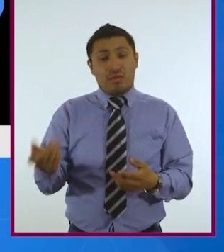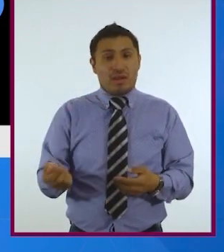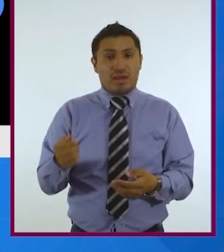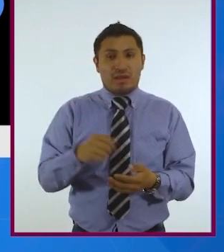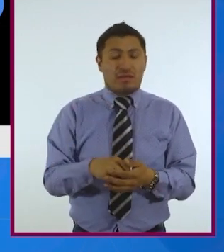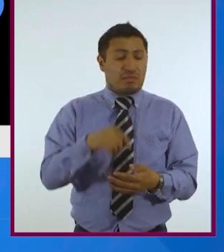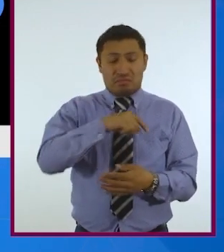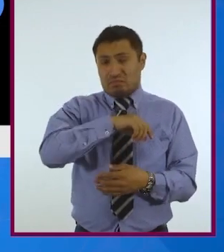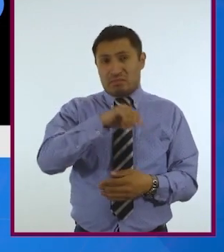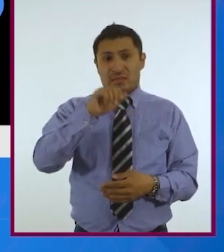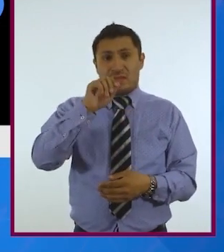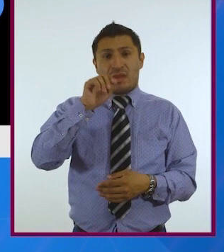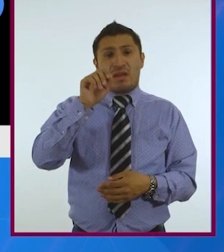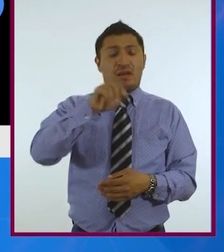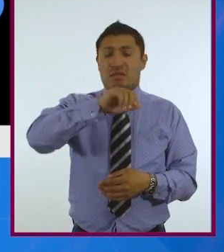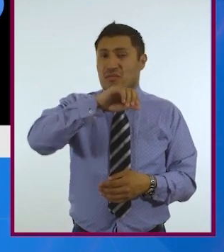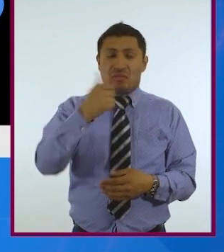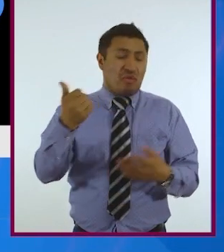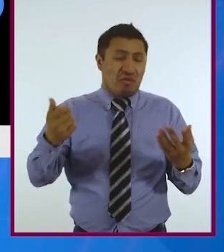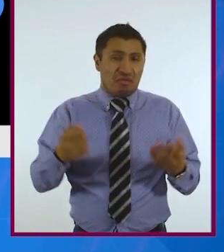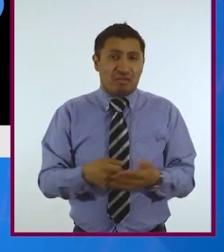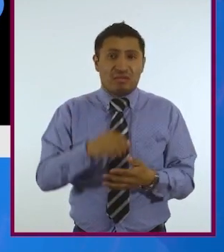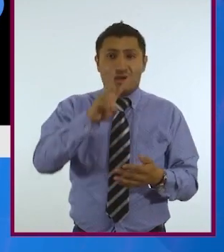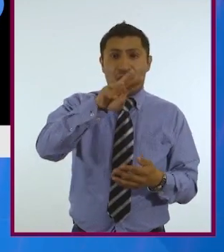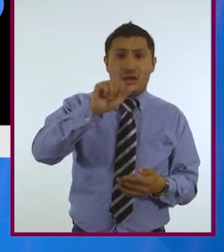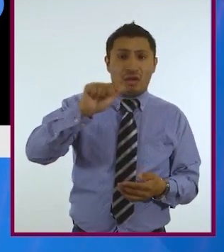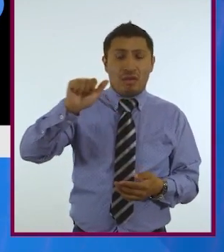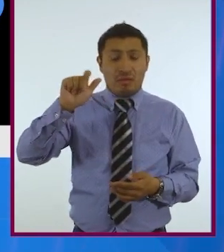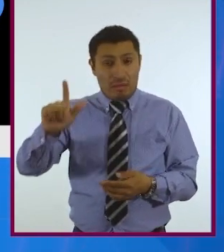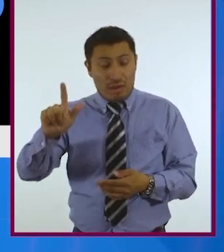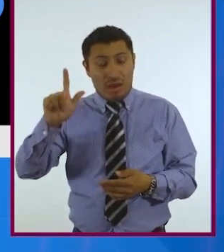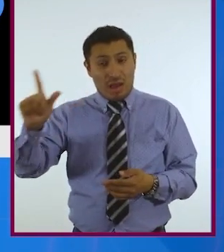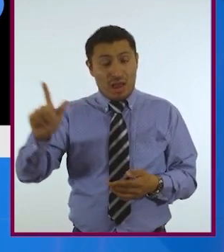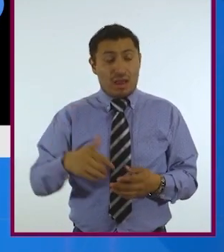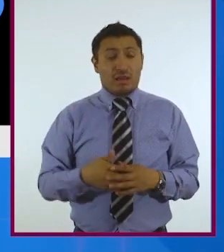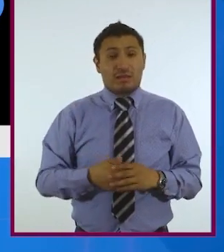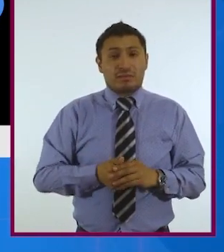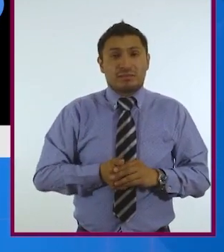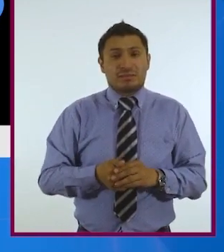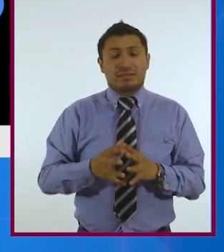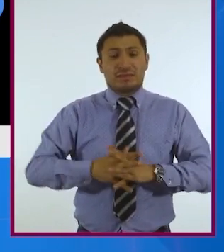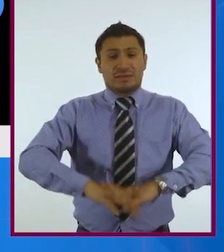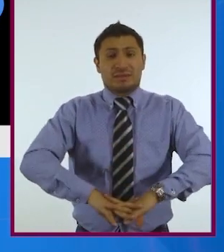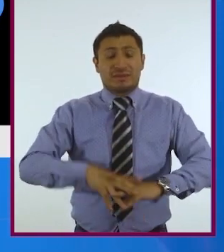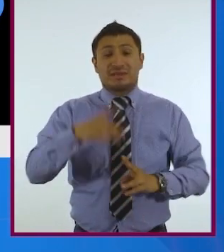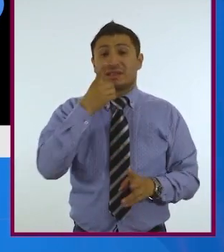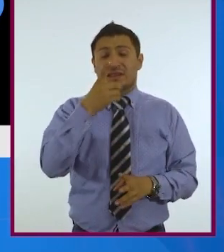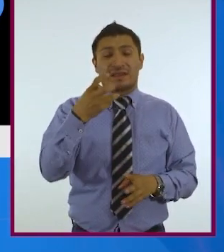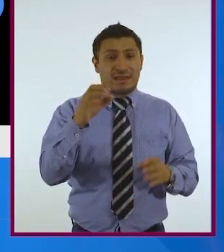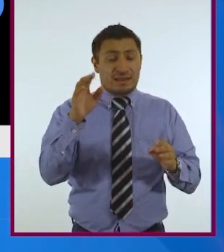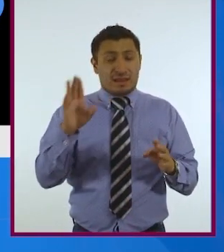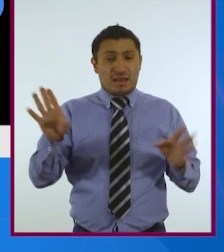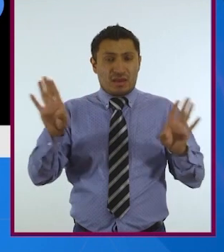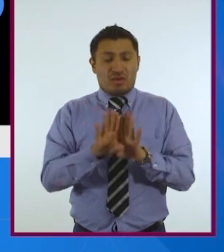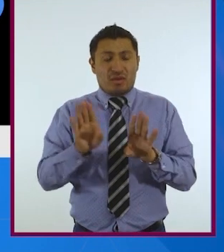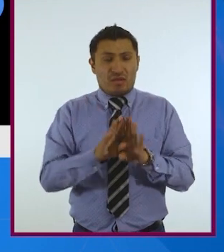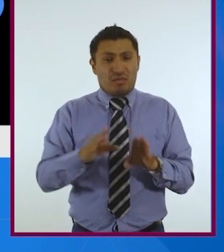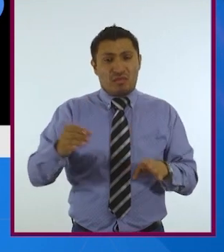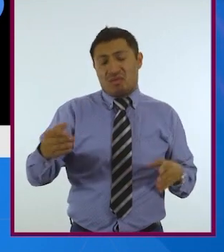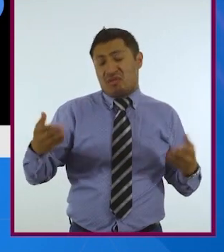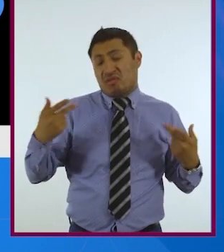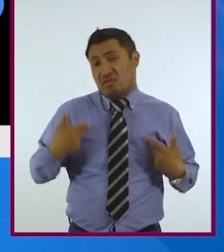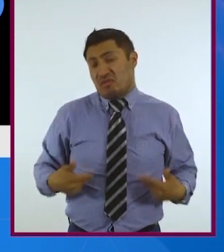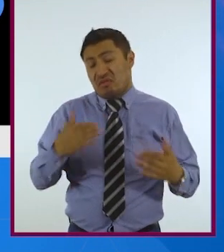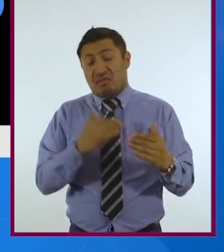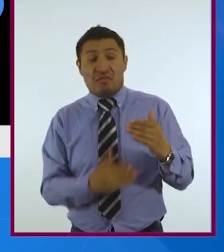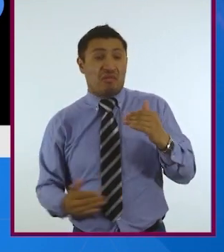Deval, nos indican que esta superioridad del ser humano sobre el